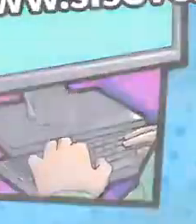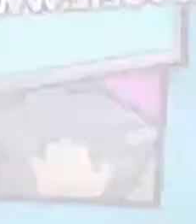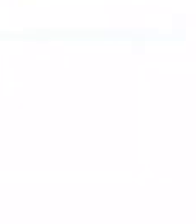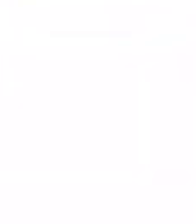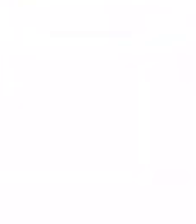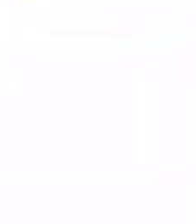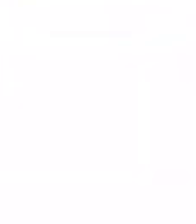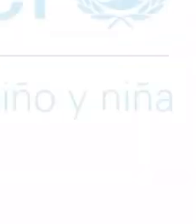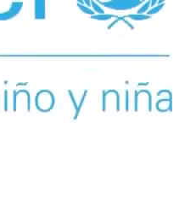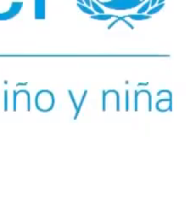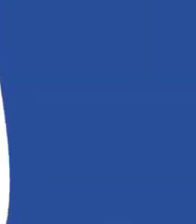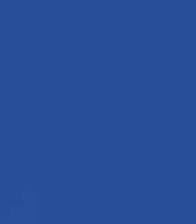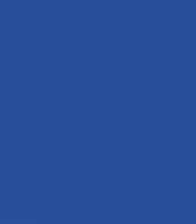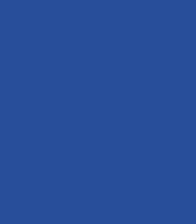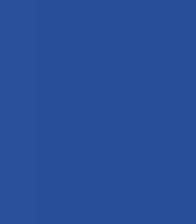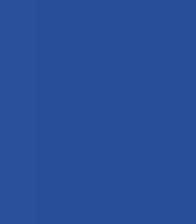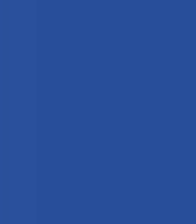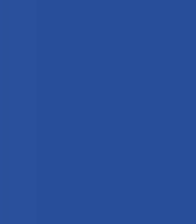Se Ve.